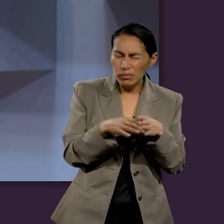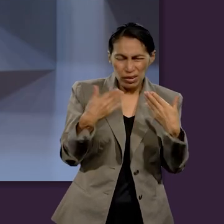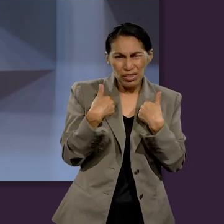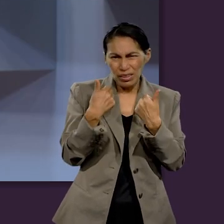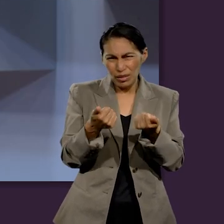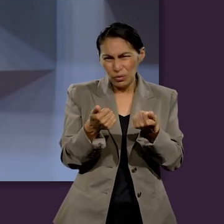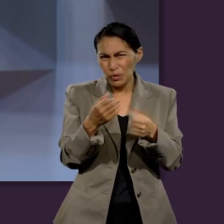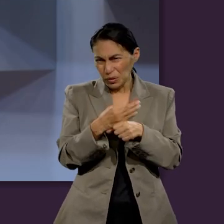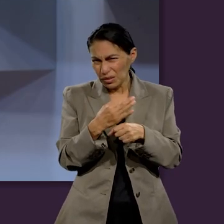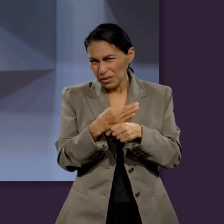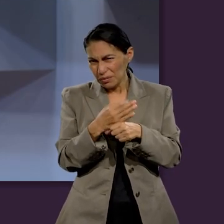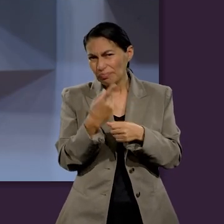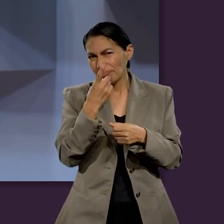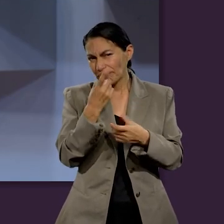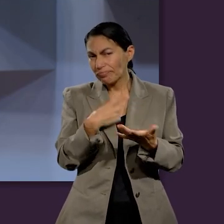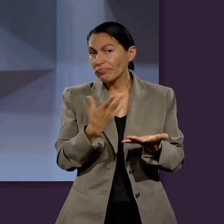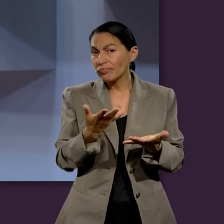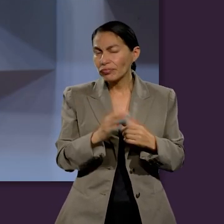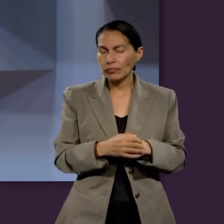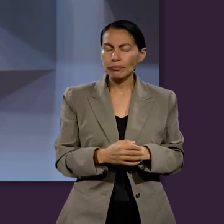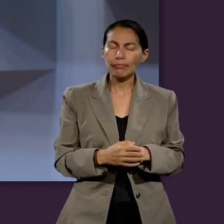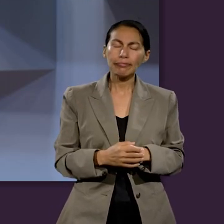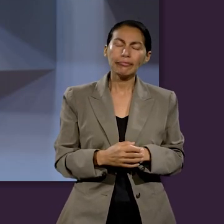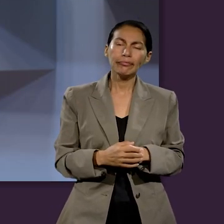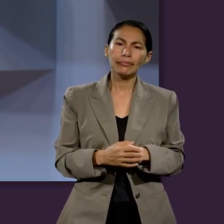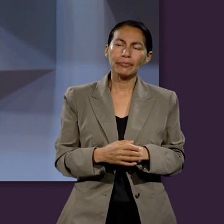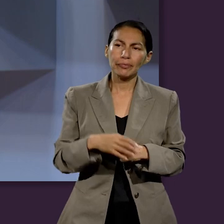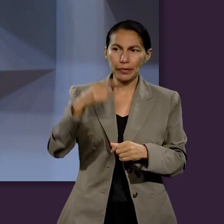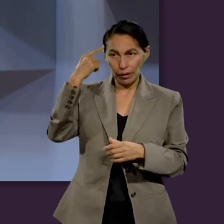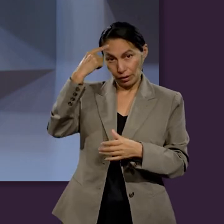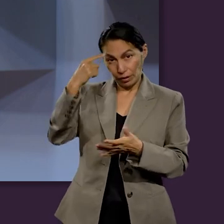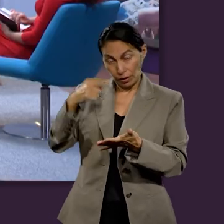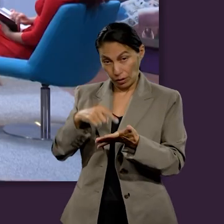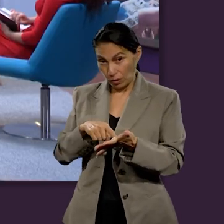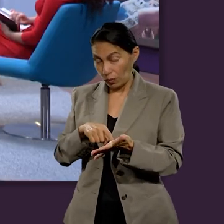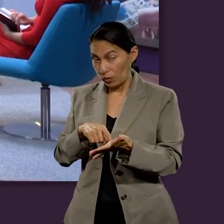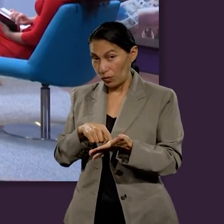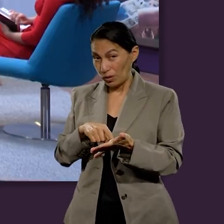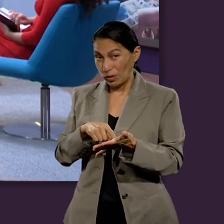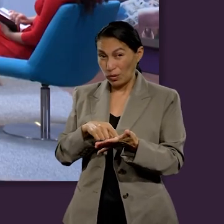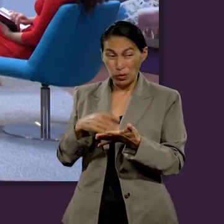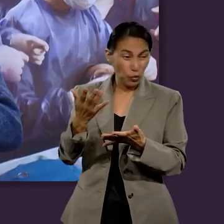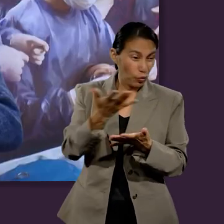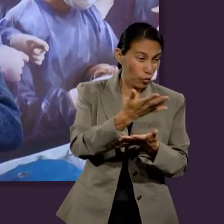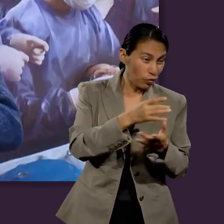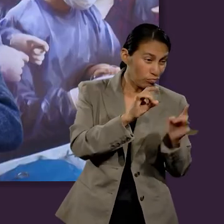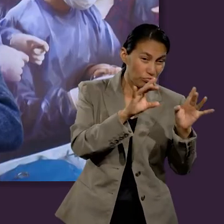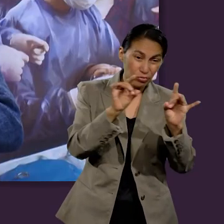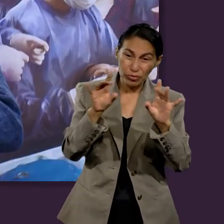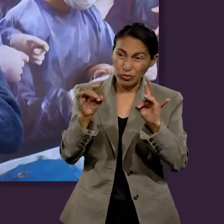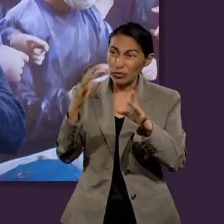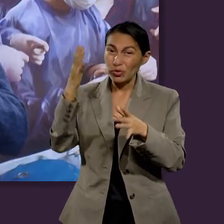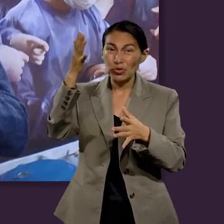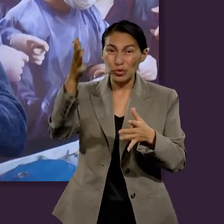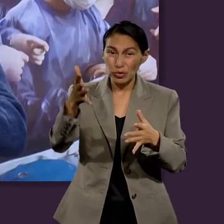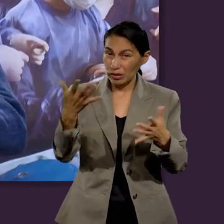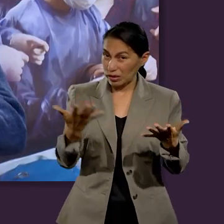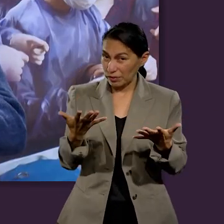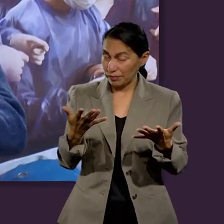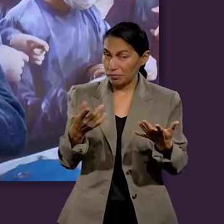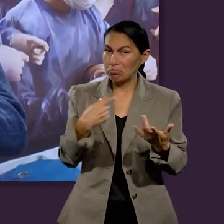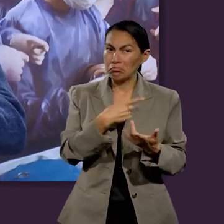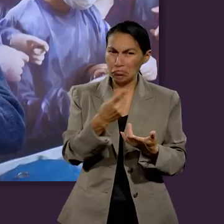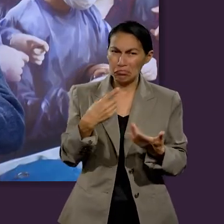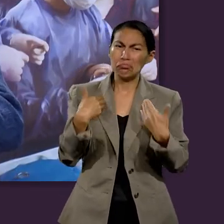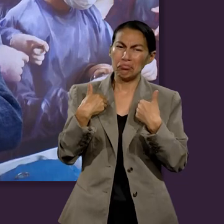pasajes y cómo arrojan luz para nosotros en este tiempo? Creo que al respecto de estos eventos